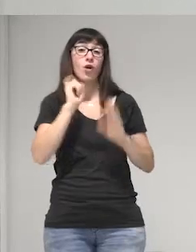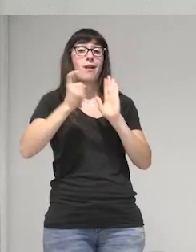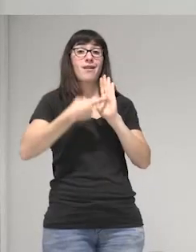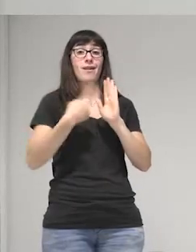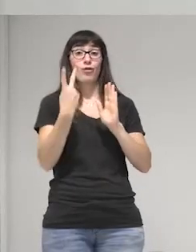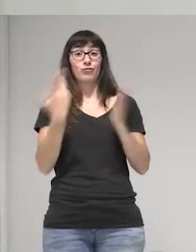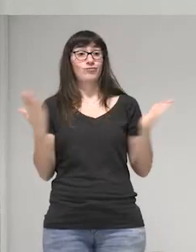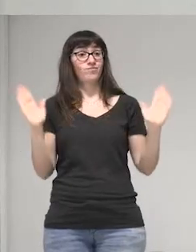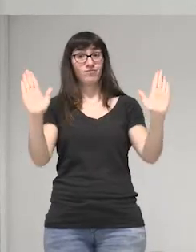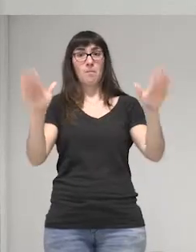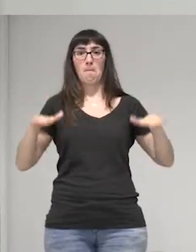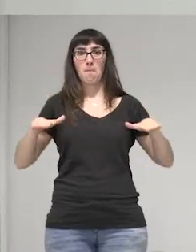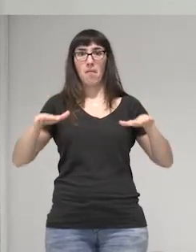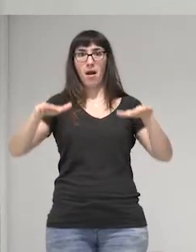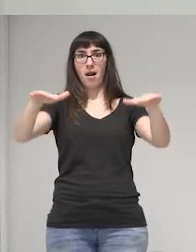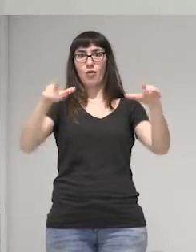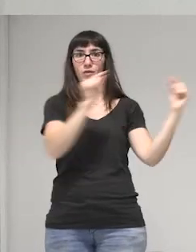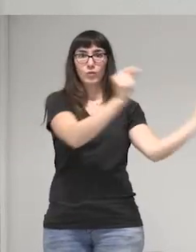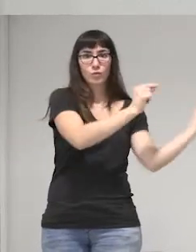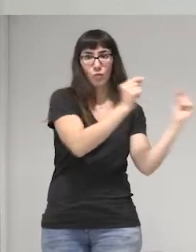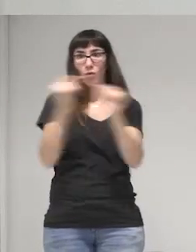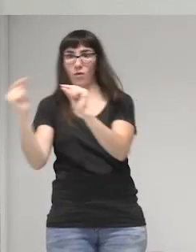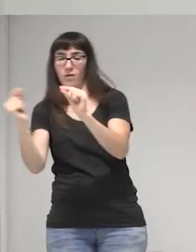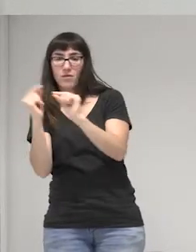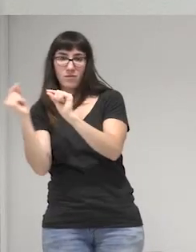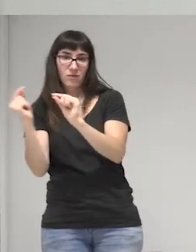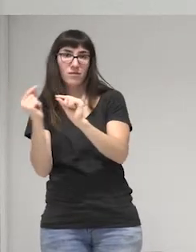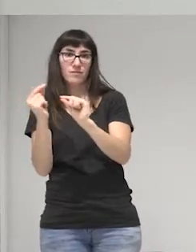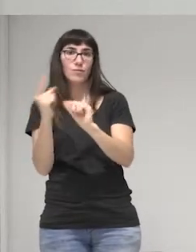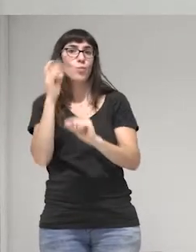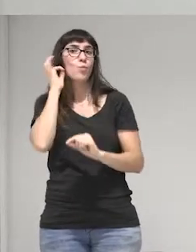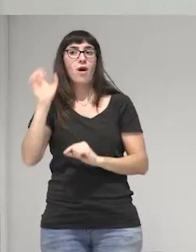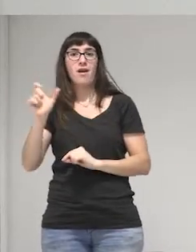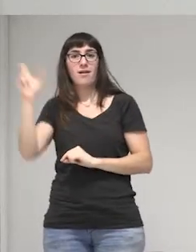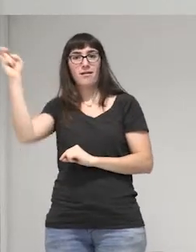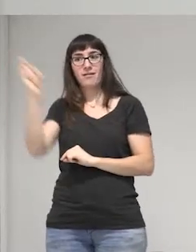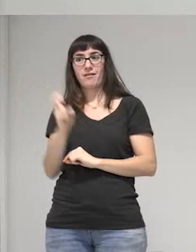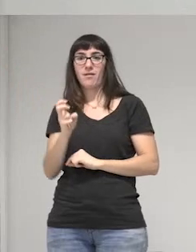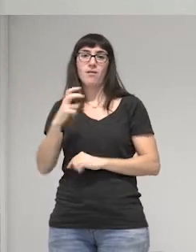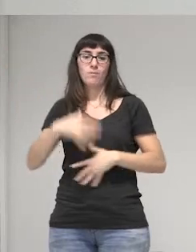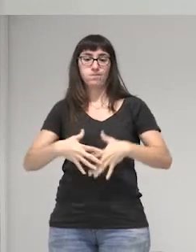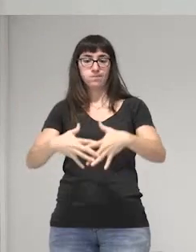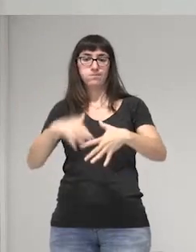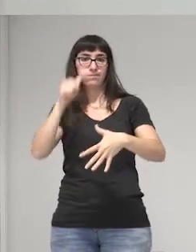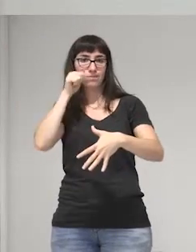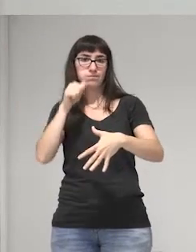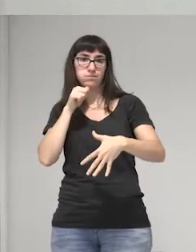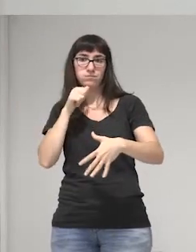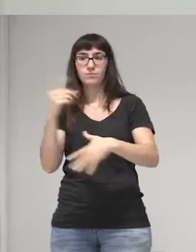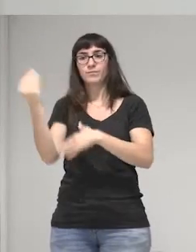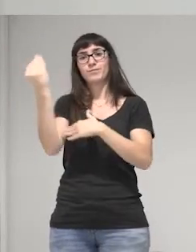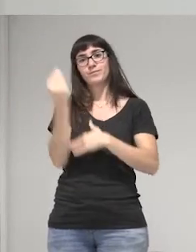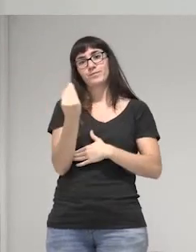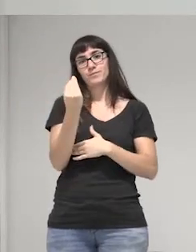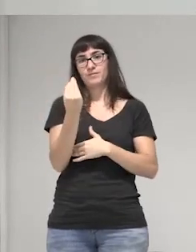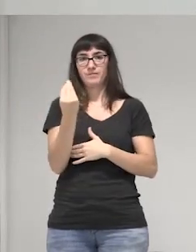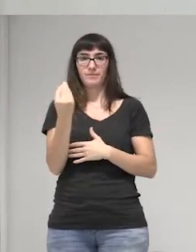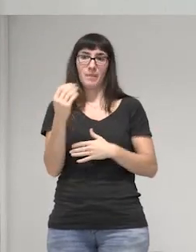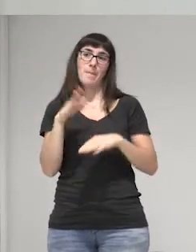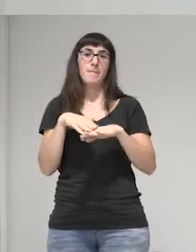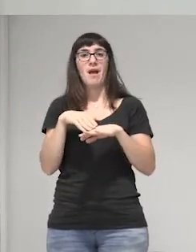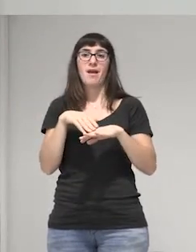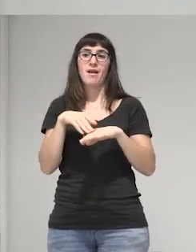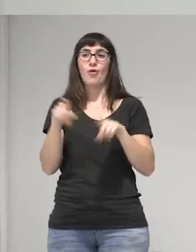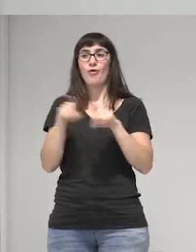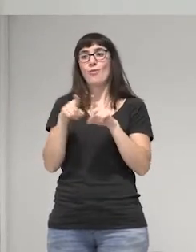discutiendo en paralelo llevaron a una mujer embarazada y le pusieron ahí la cuestión para que